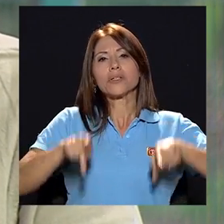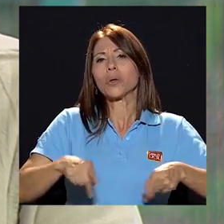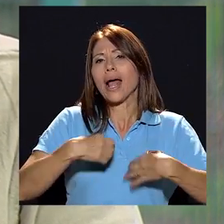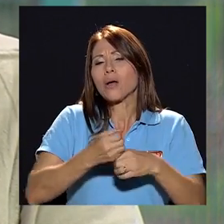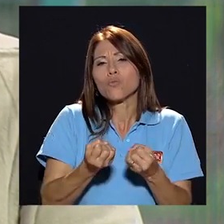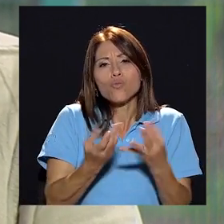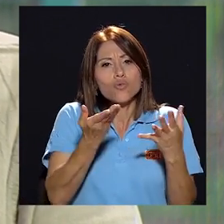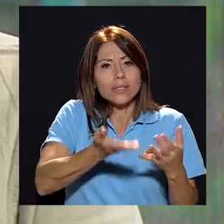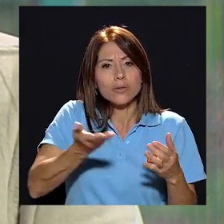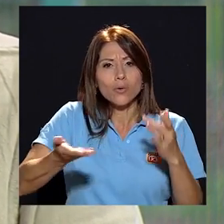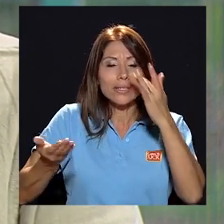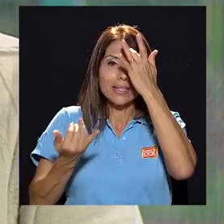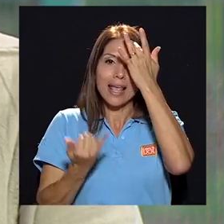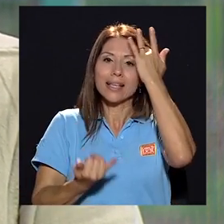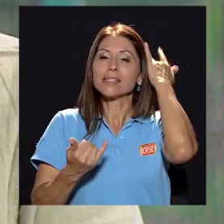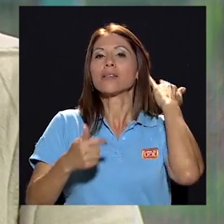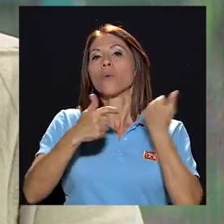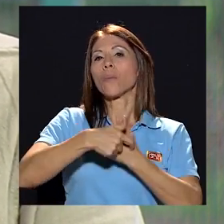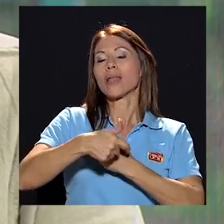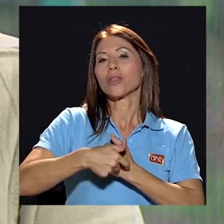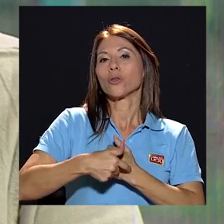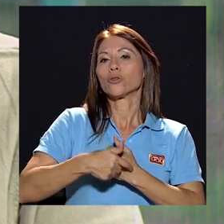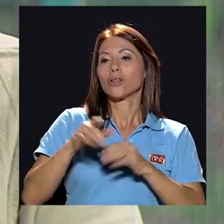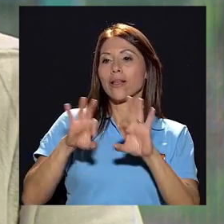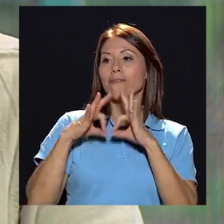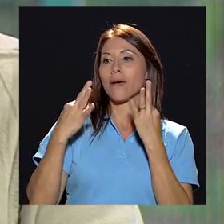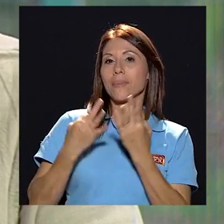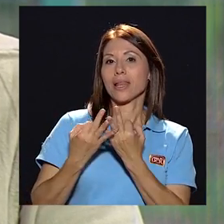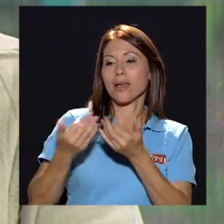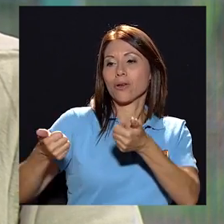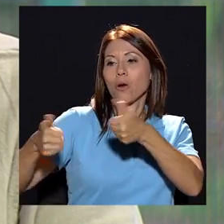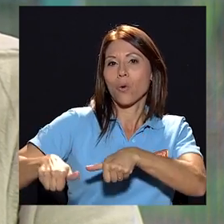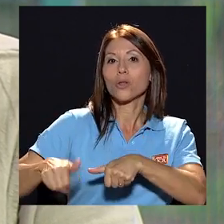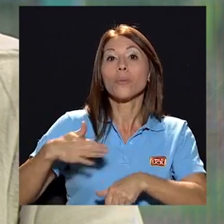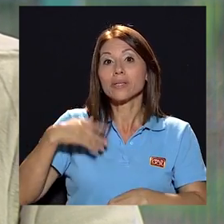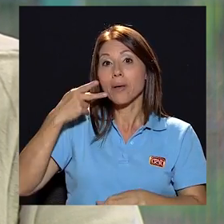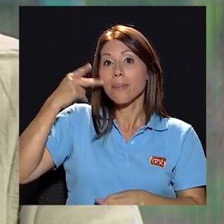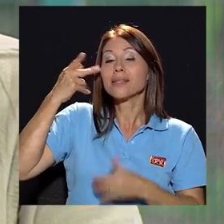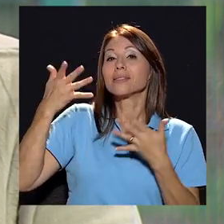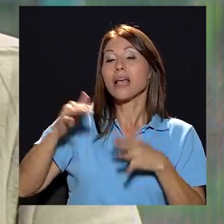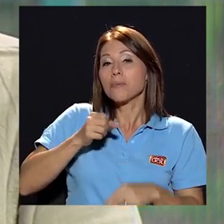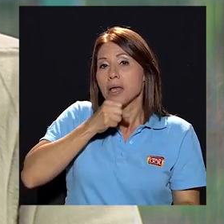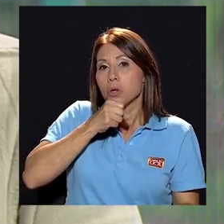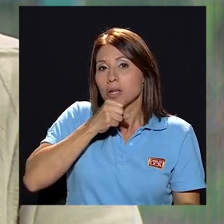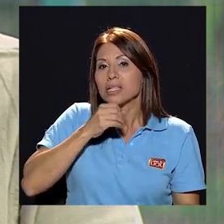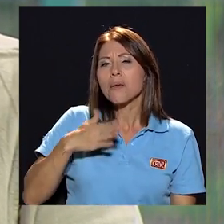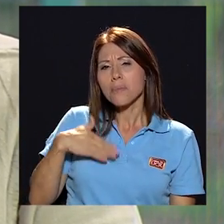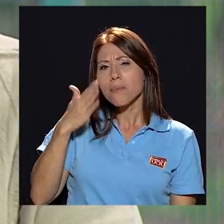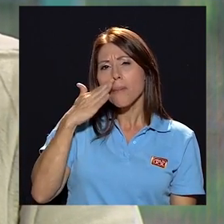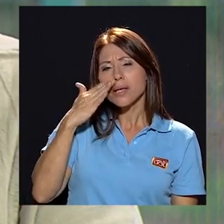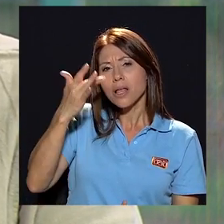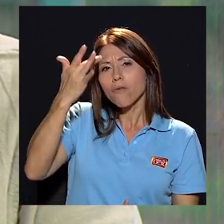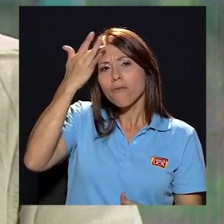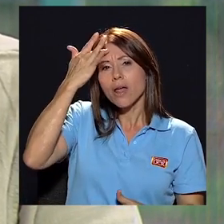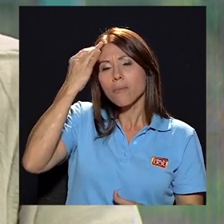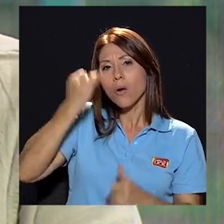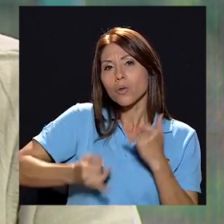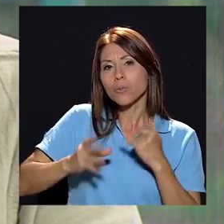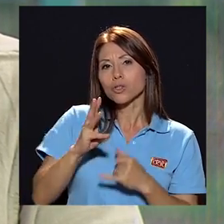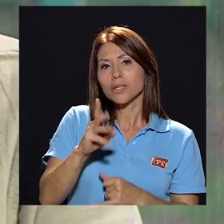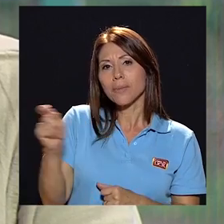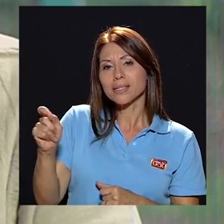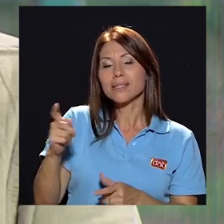multifacética en estos momentos hay un acuerdo familiar mis papás ya están mayores mi mamá ha estado enferma en los últimos